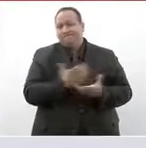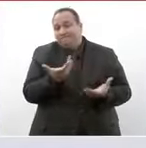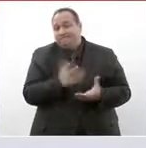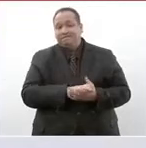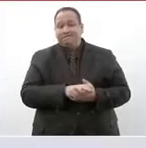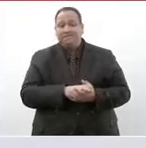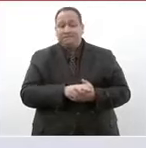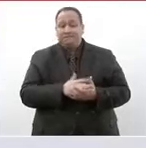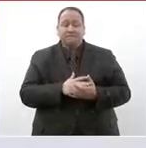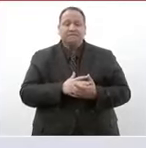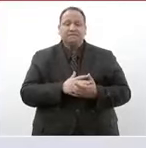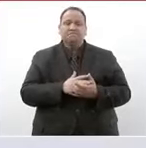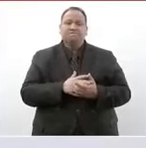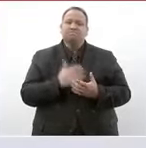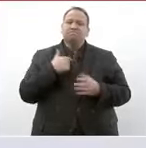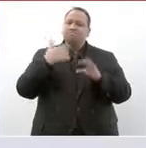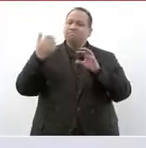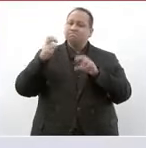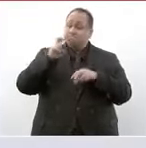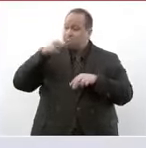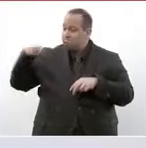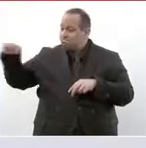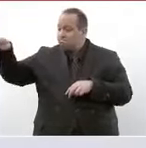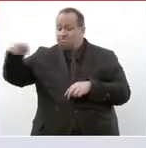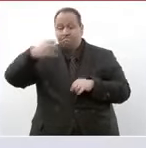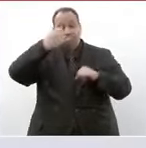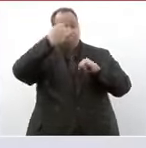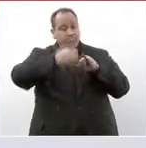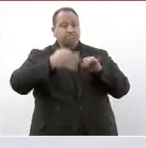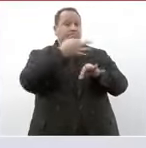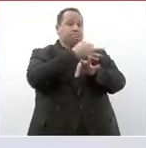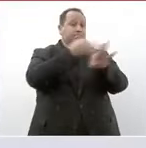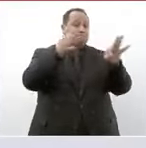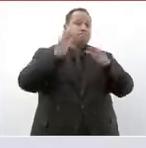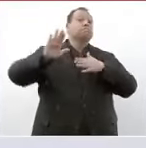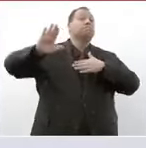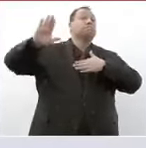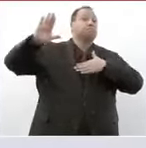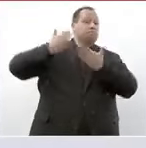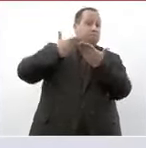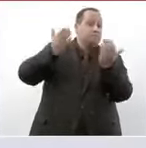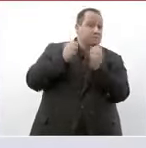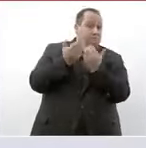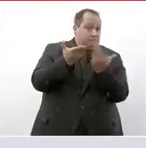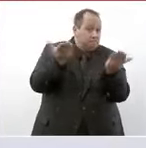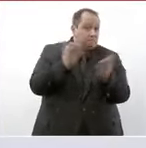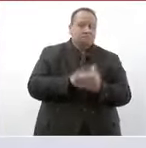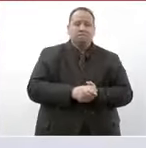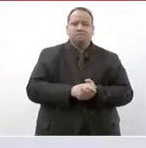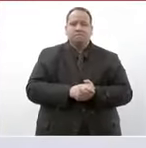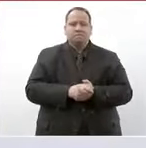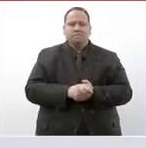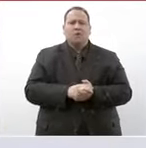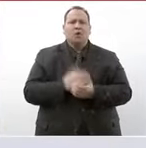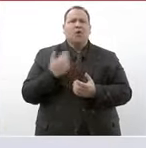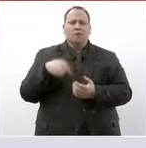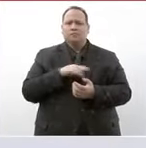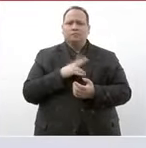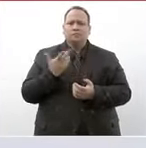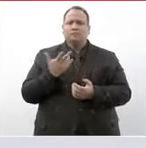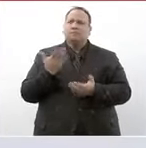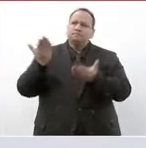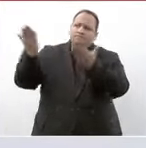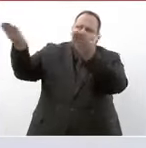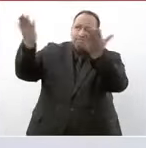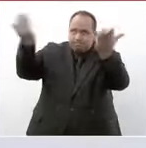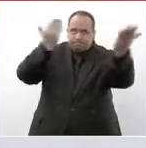termino mi gira haciendo este compromiso con ustedes vamos a licitar